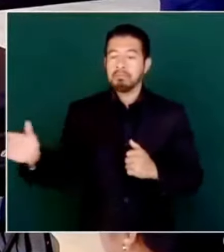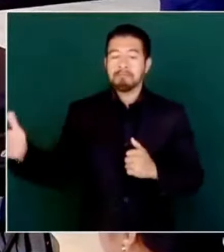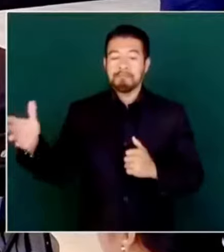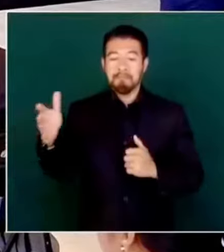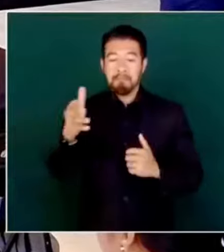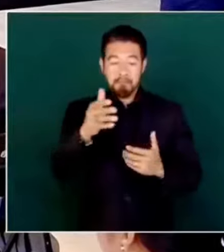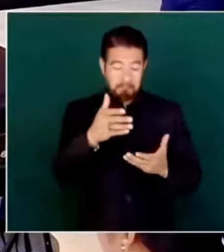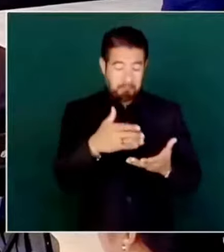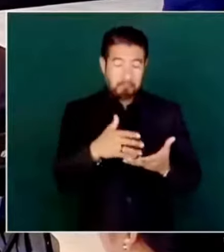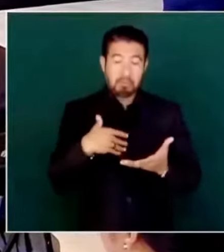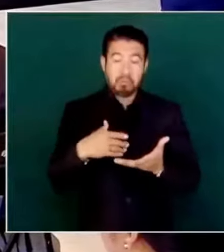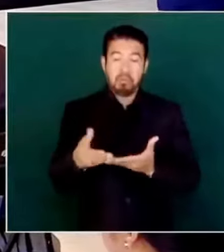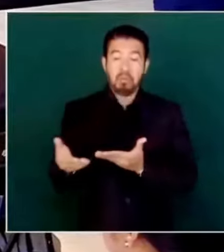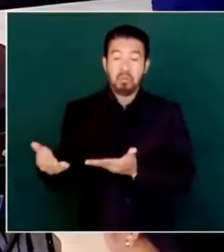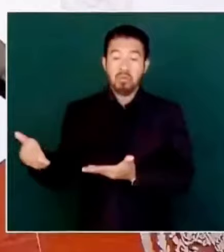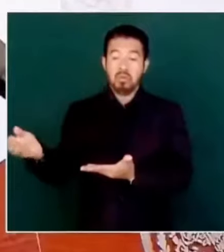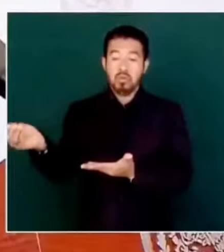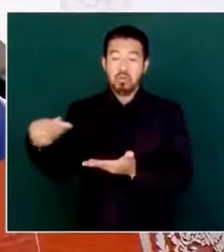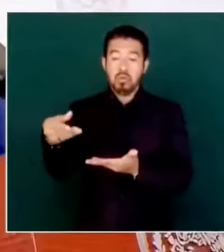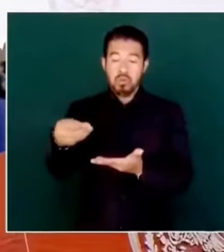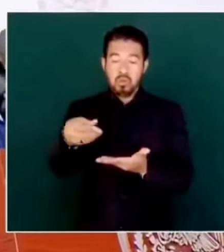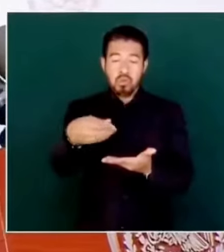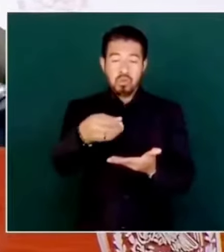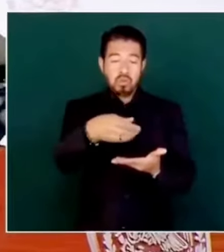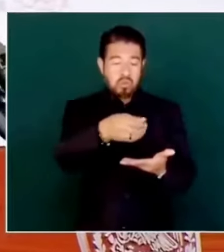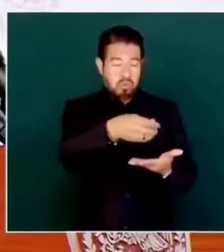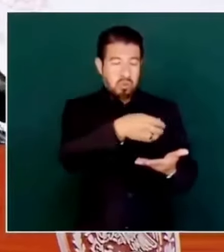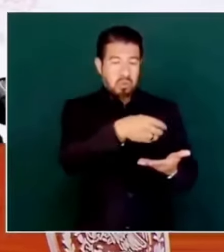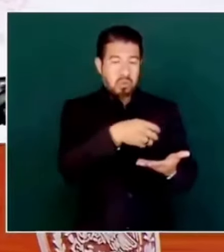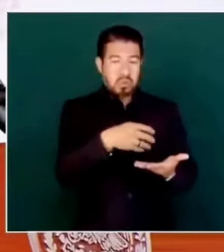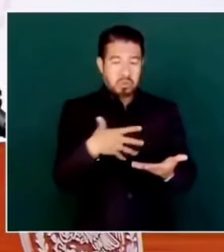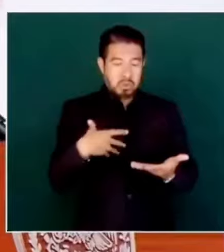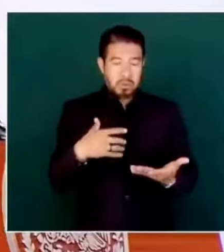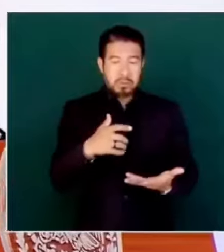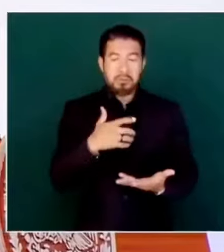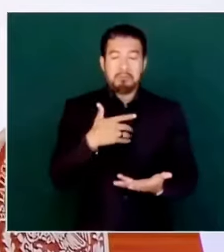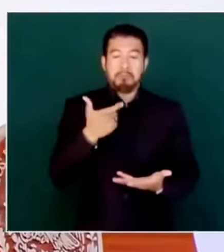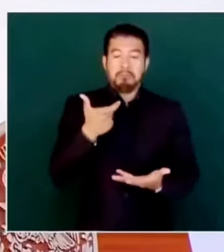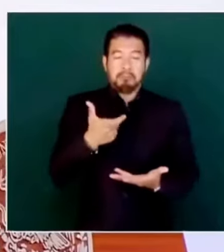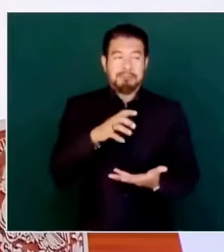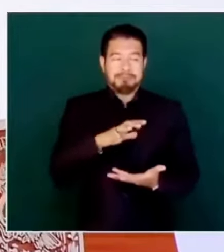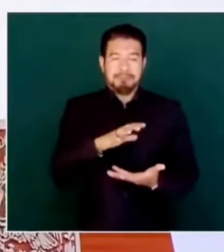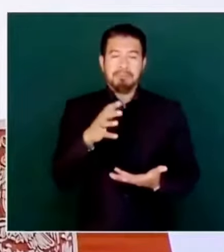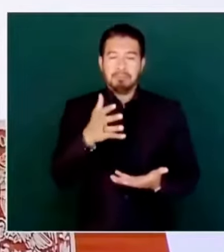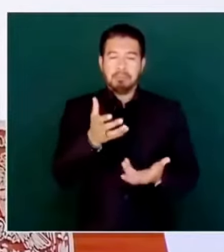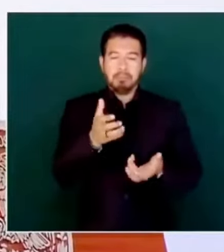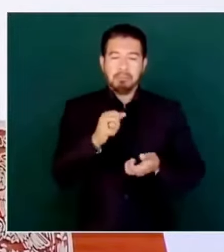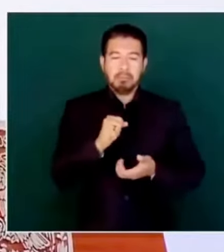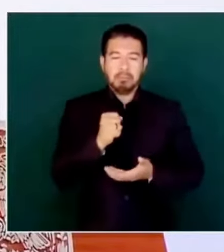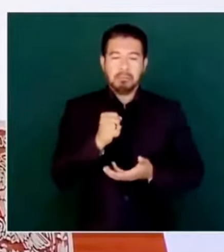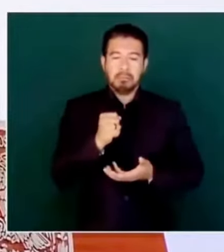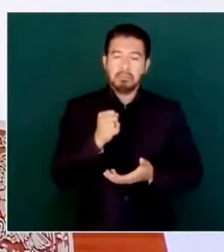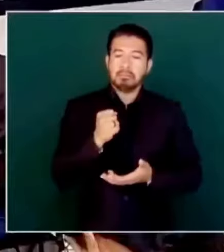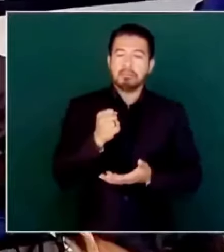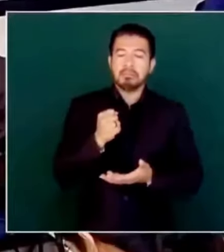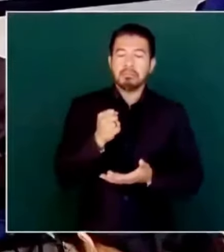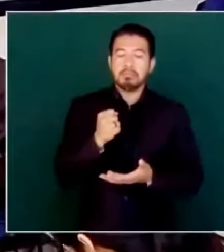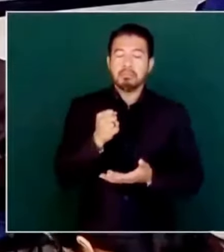manejó el dinero un señor